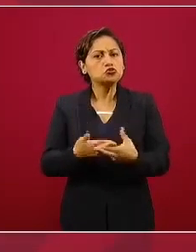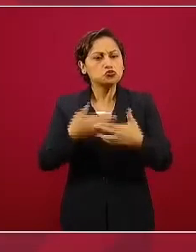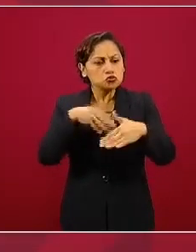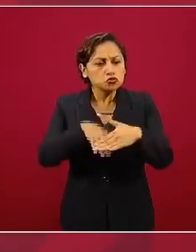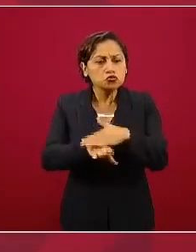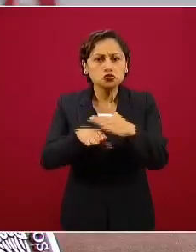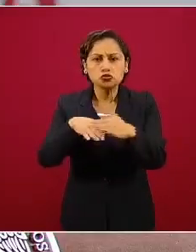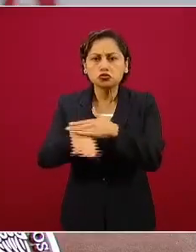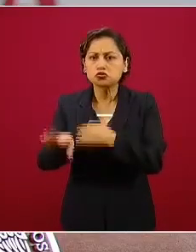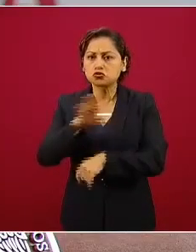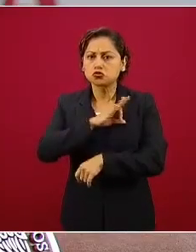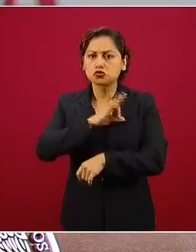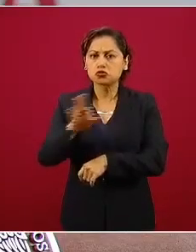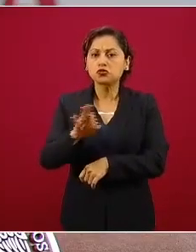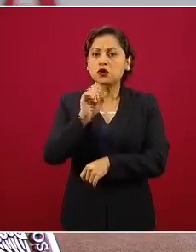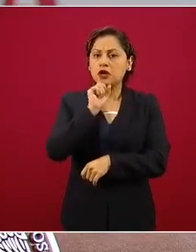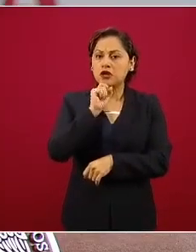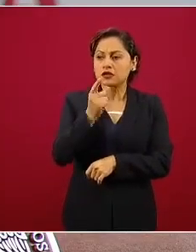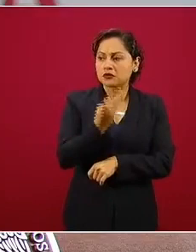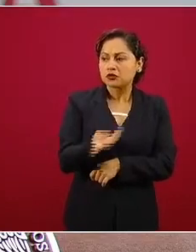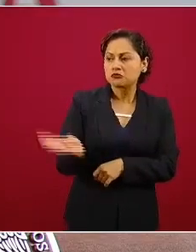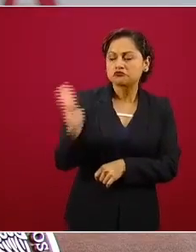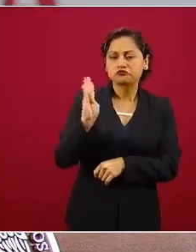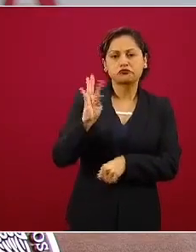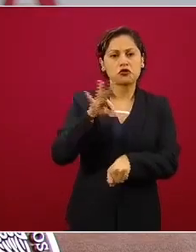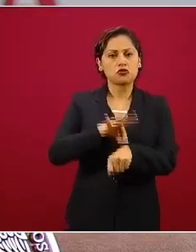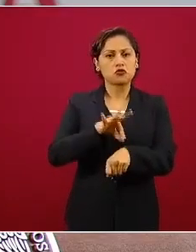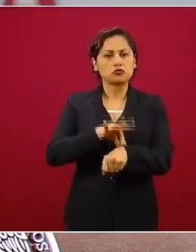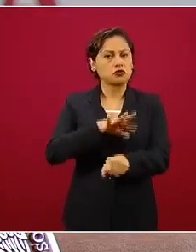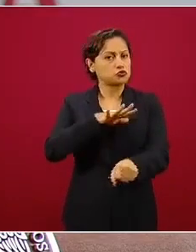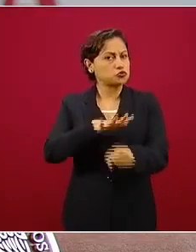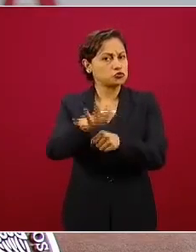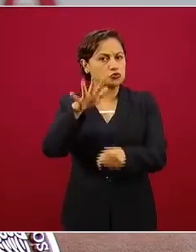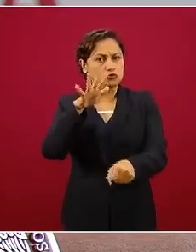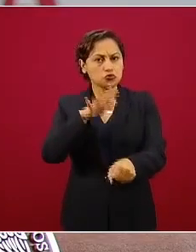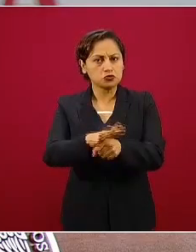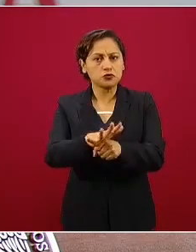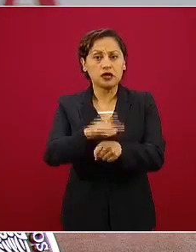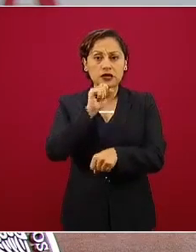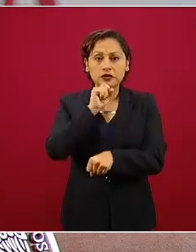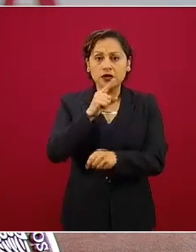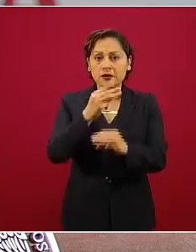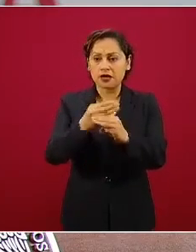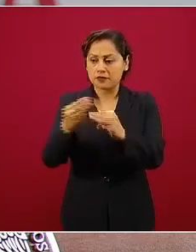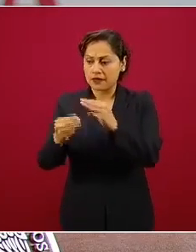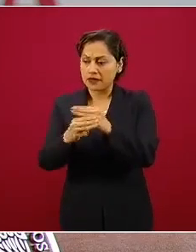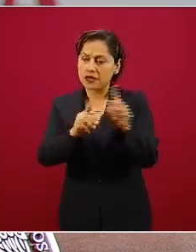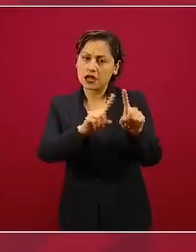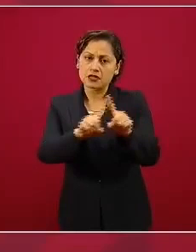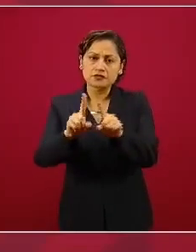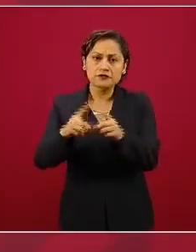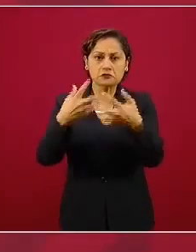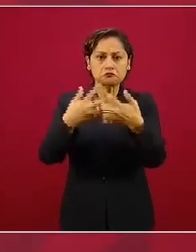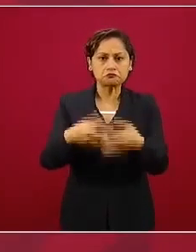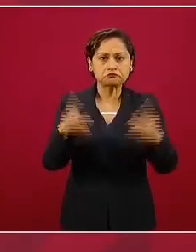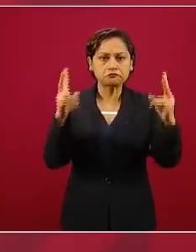médicos, los equipos que no se tenían, los ventiladores